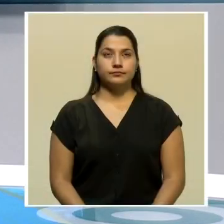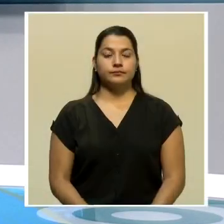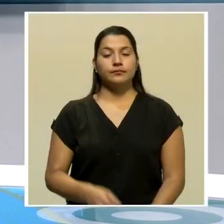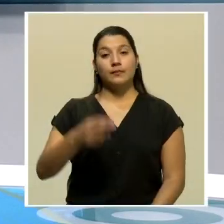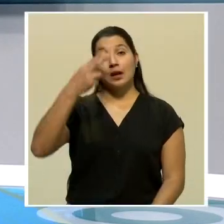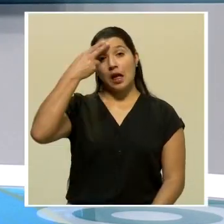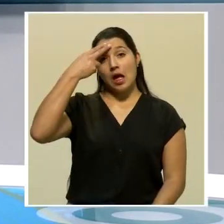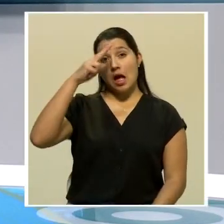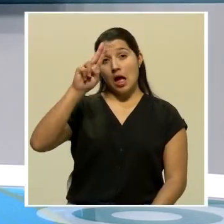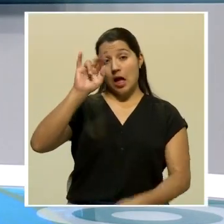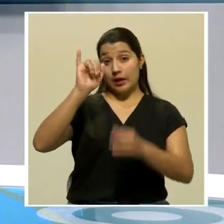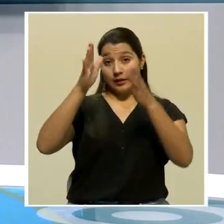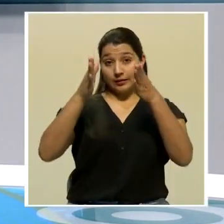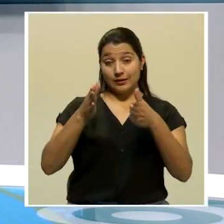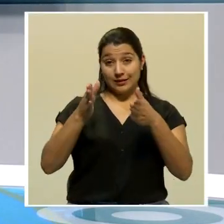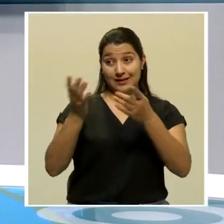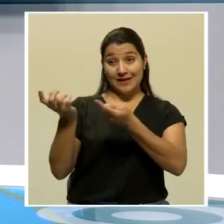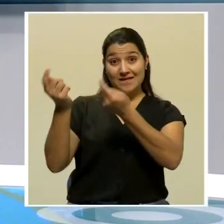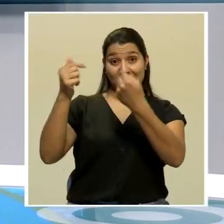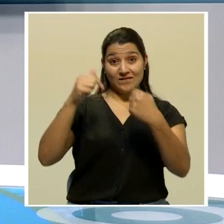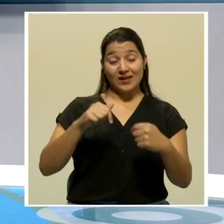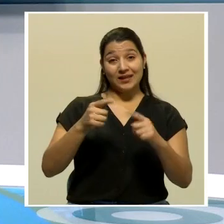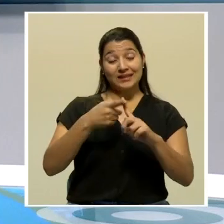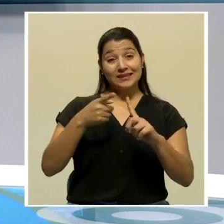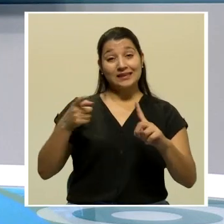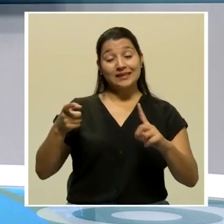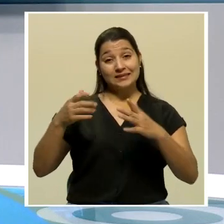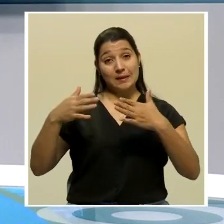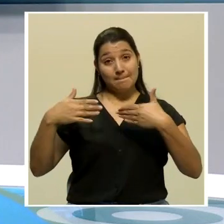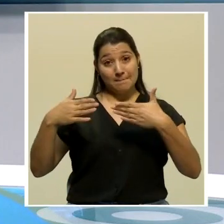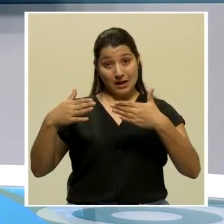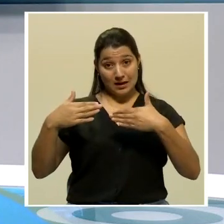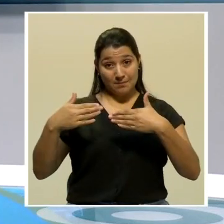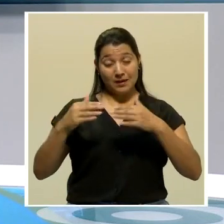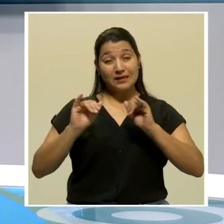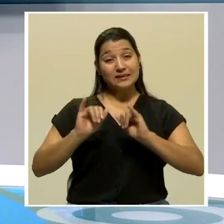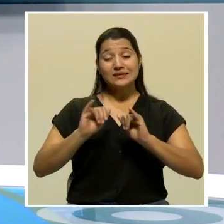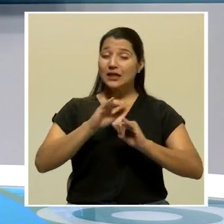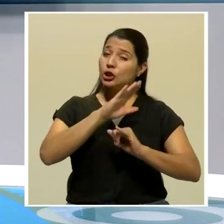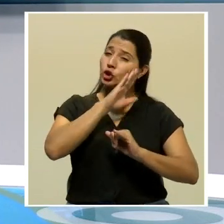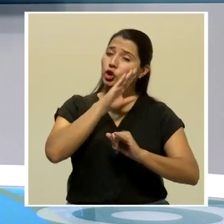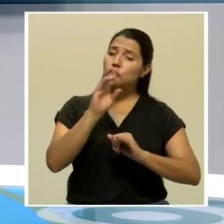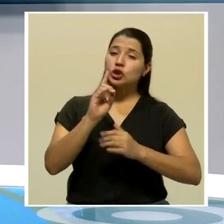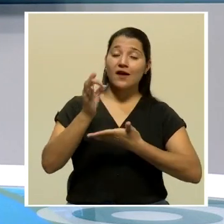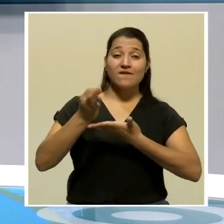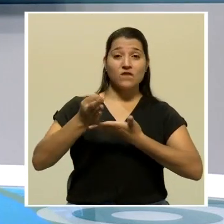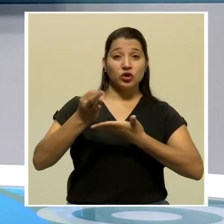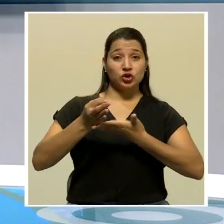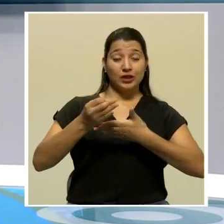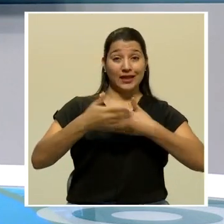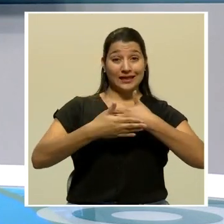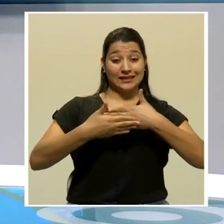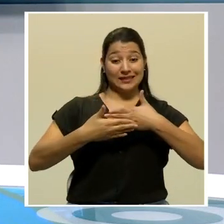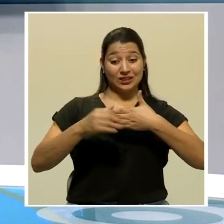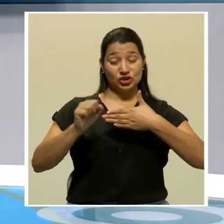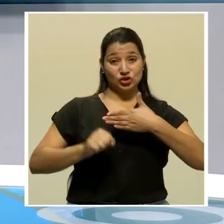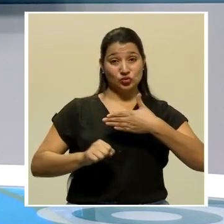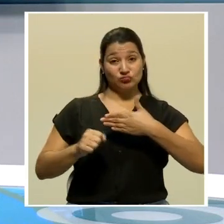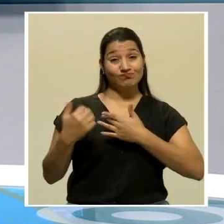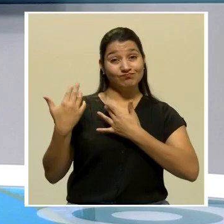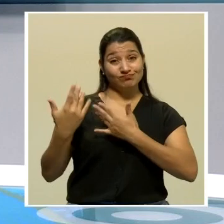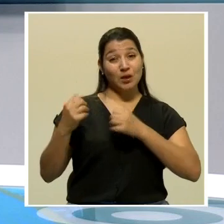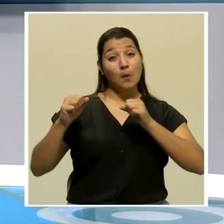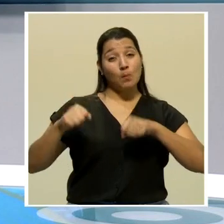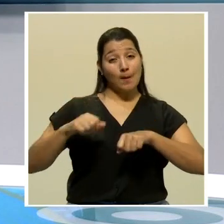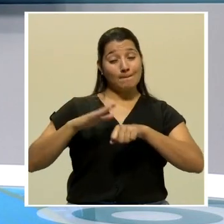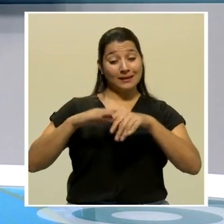Haitianos provenientes de albergue de Panamá se encuentran durmiendo en la frontera sur con la esperanza de que los dejen continuar